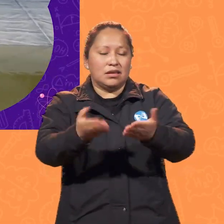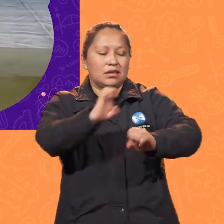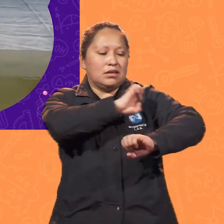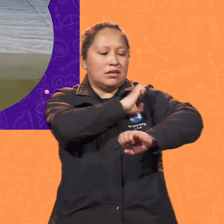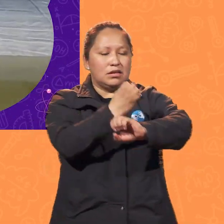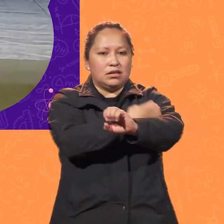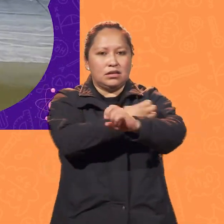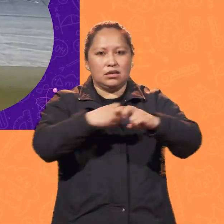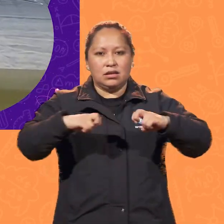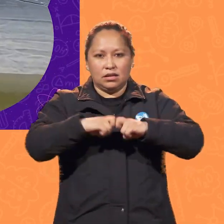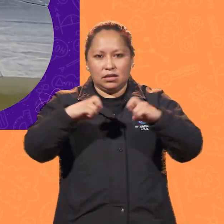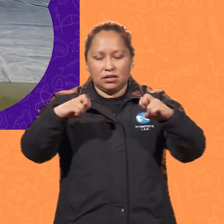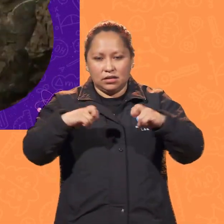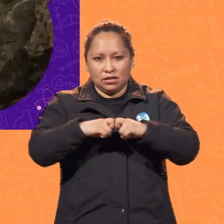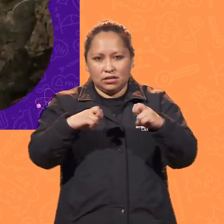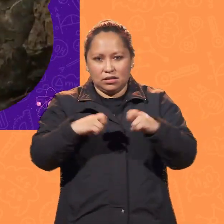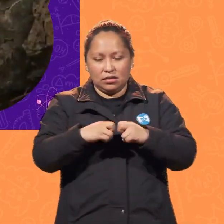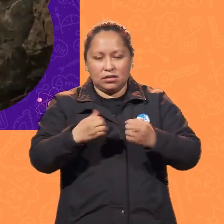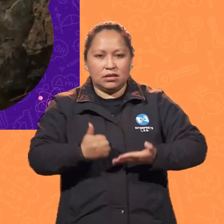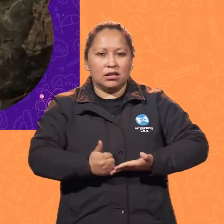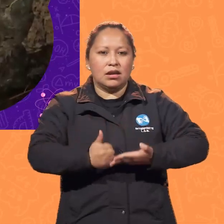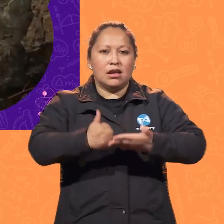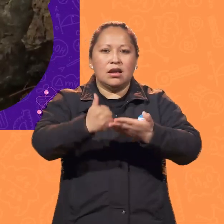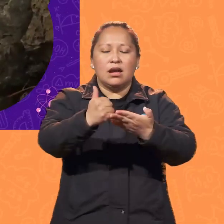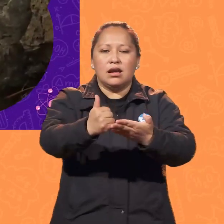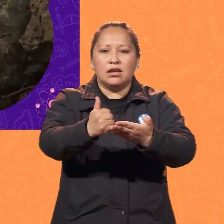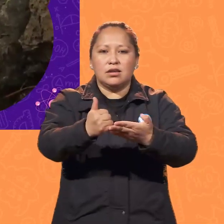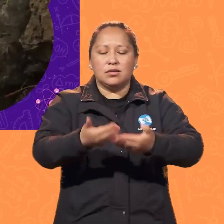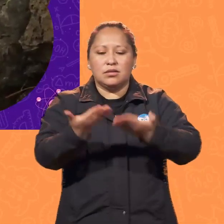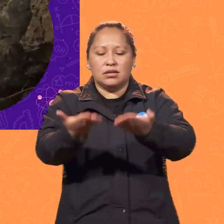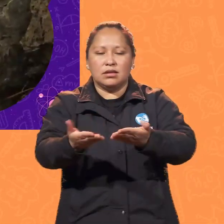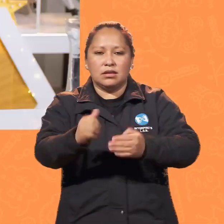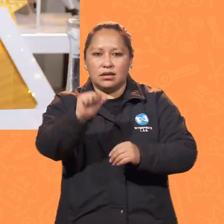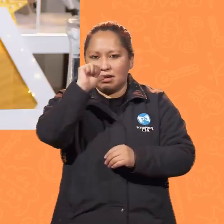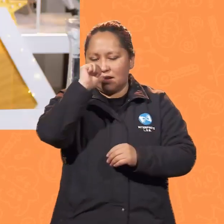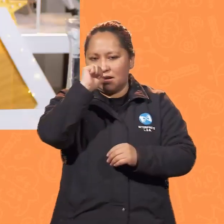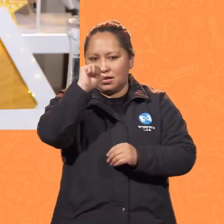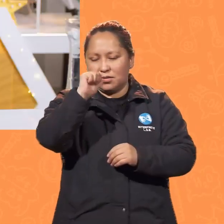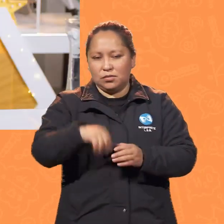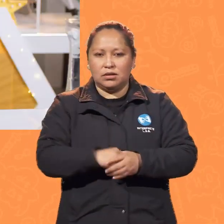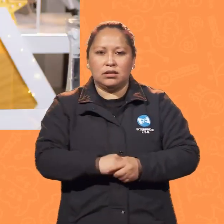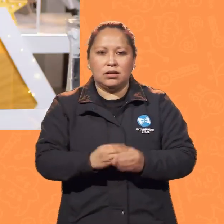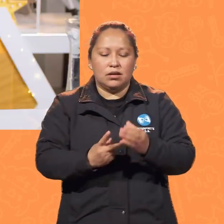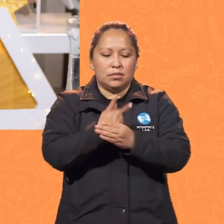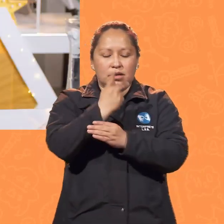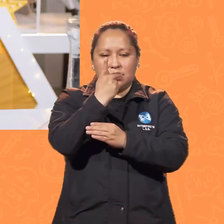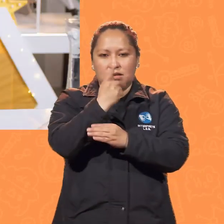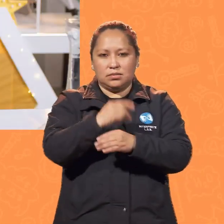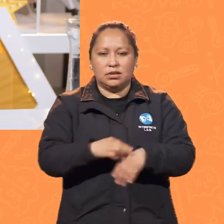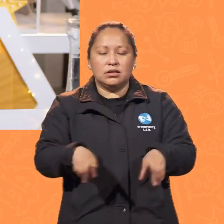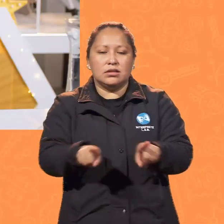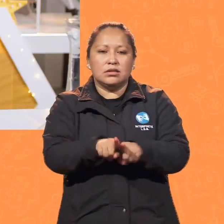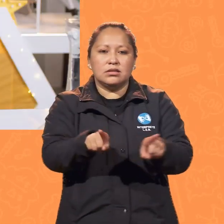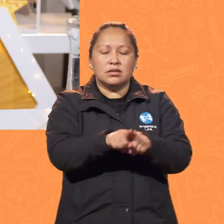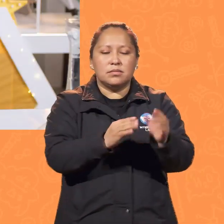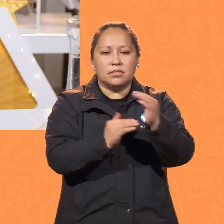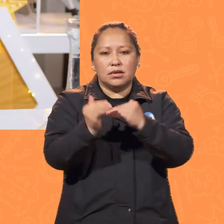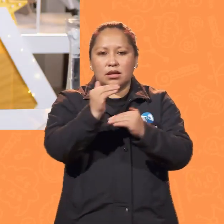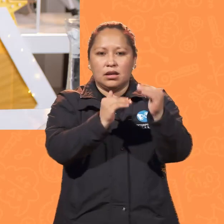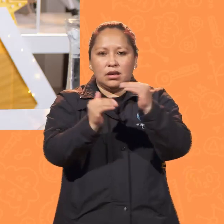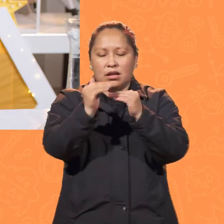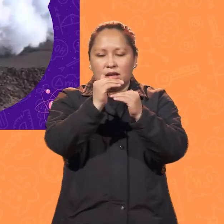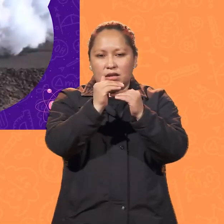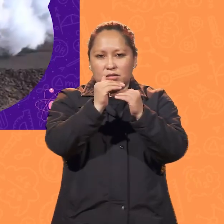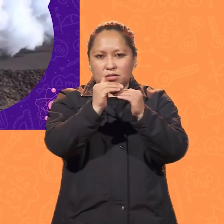eléctrica, permite garantizar el abastecimiento de agua potable y para riego. También se ha retomado la construcción de la central